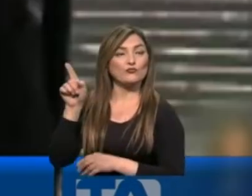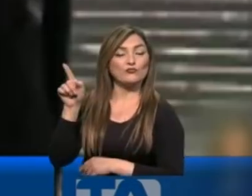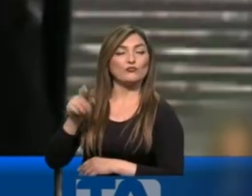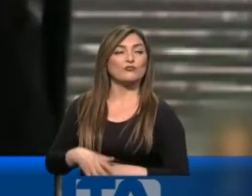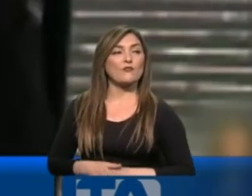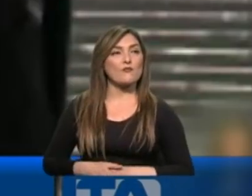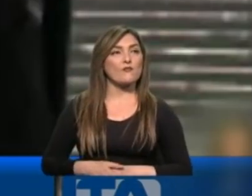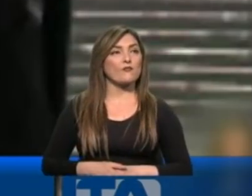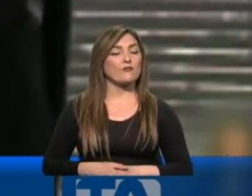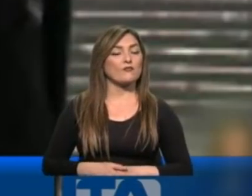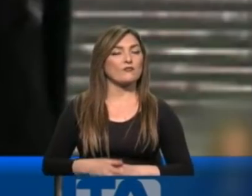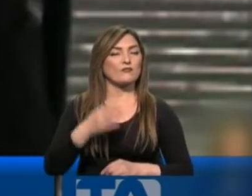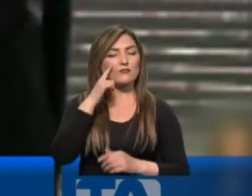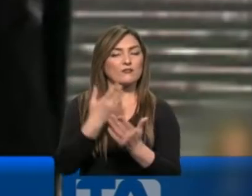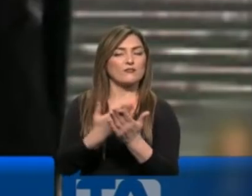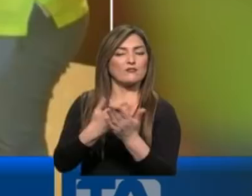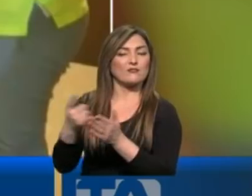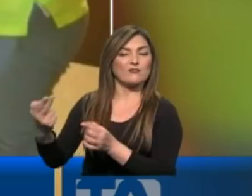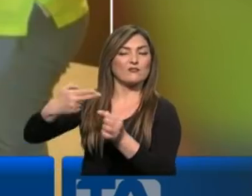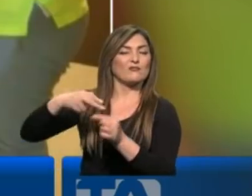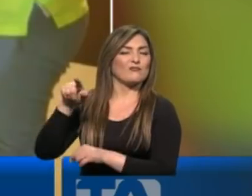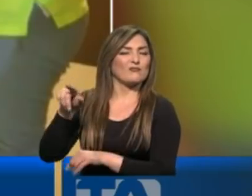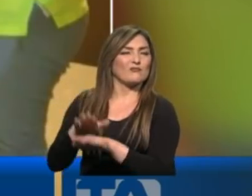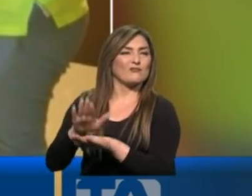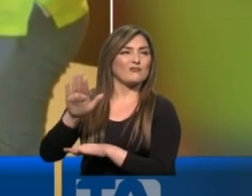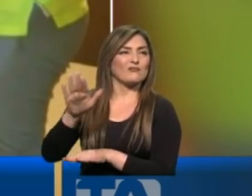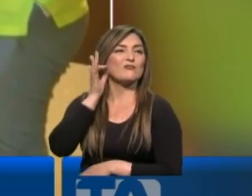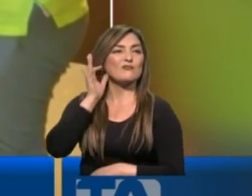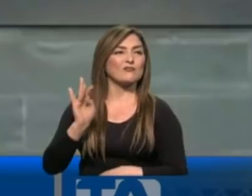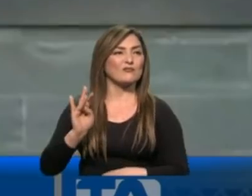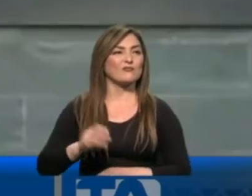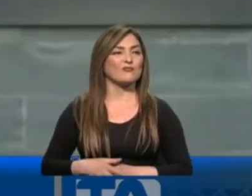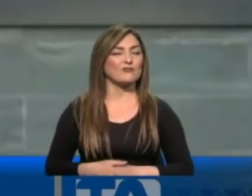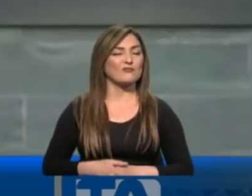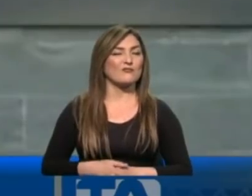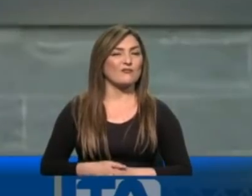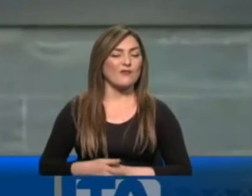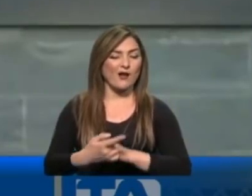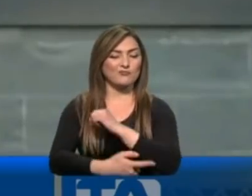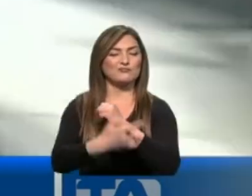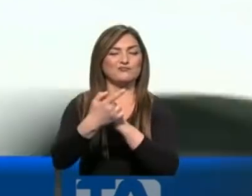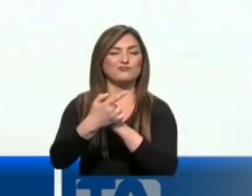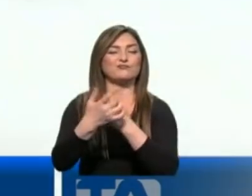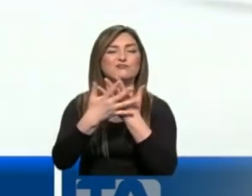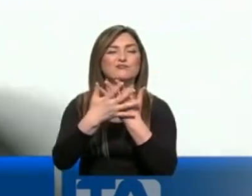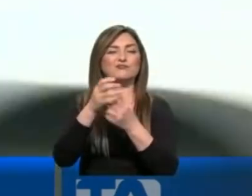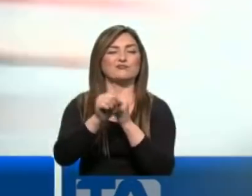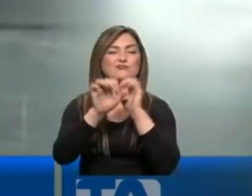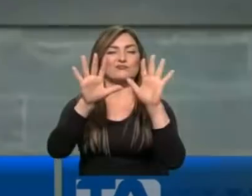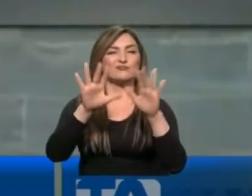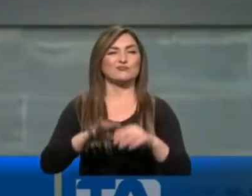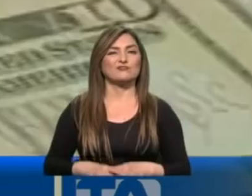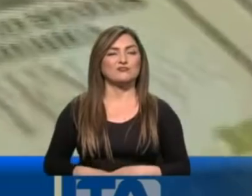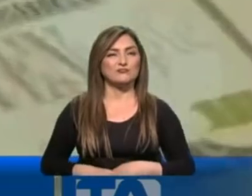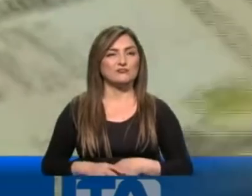Proaño, quien logró demostrar el grado de participación de Romo Rosales y su esposa, hoy sentenciados a una década tras las